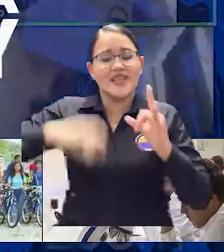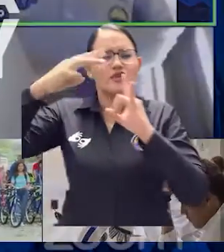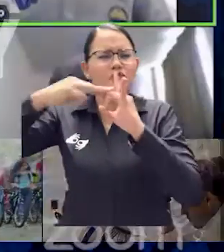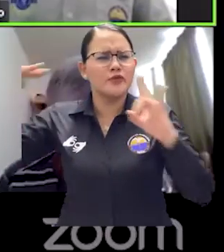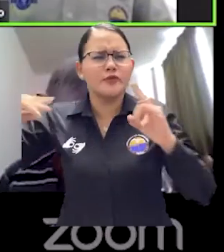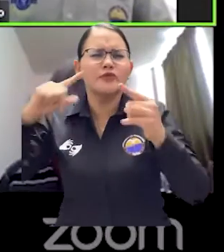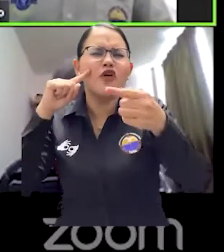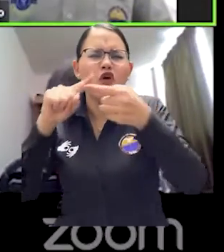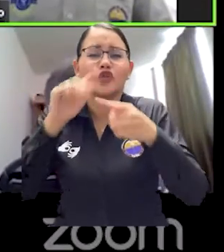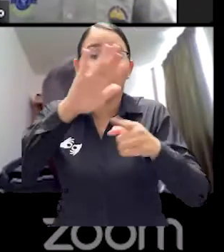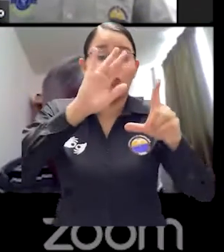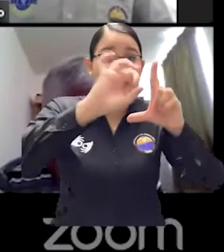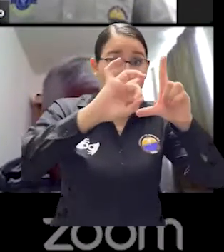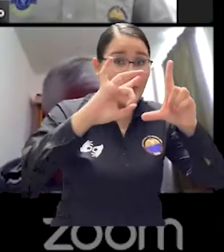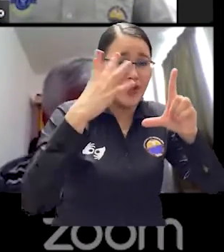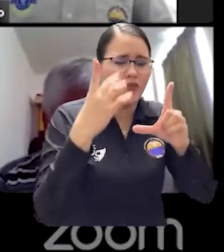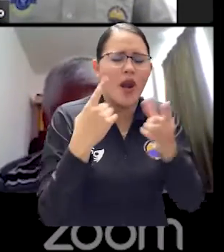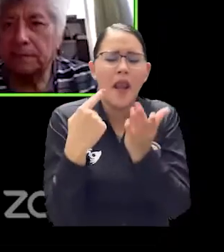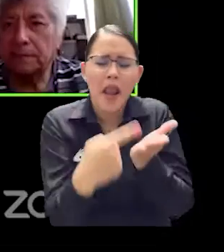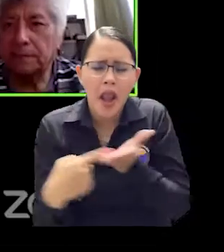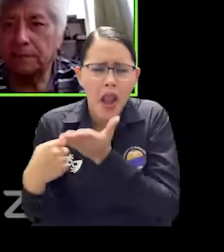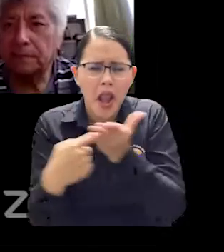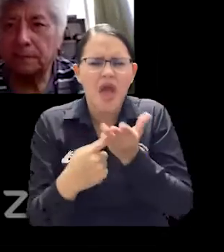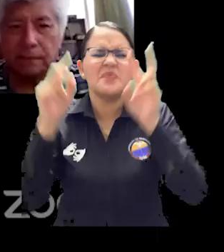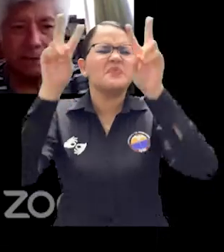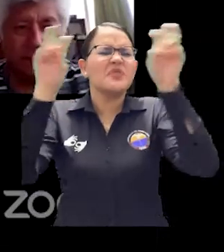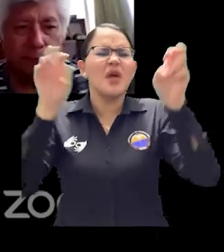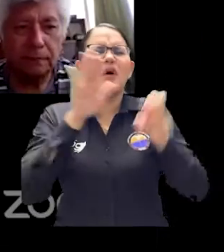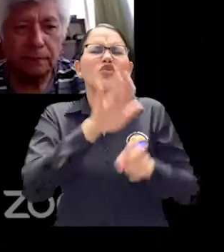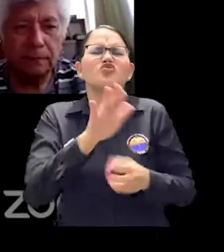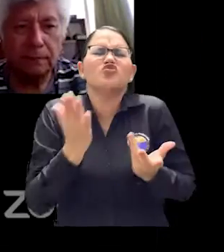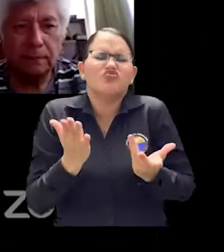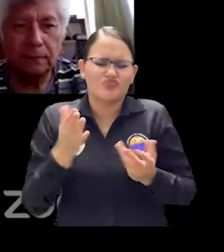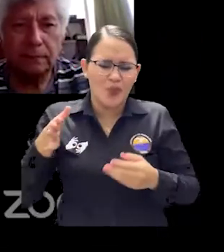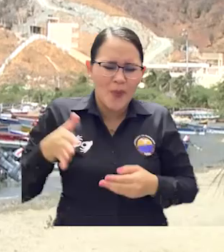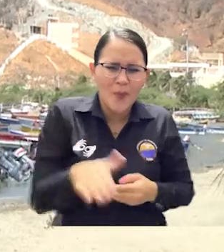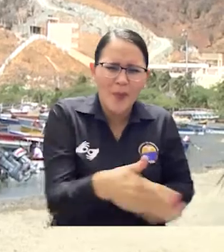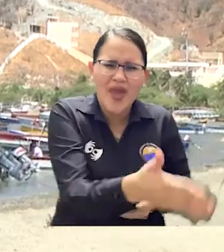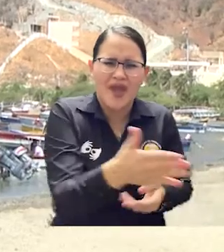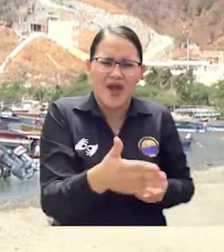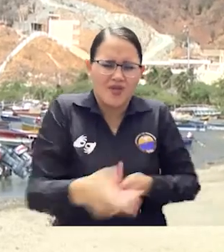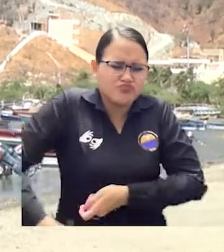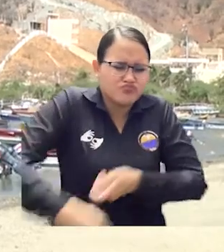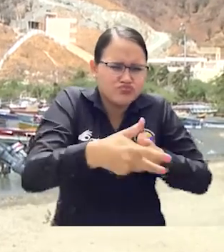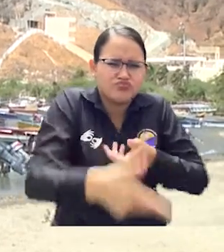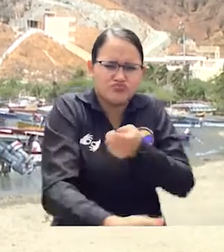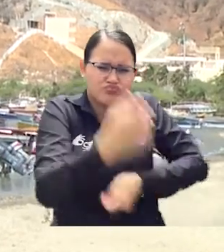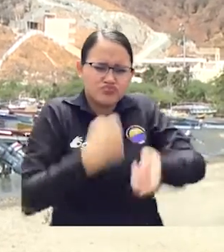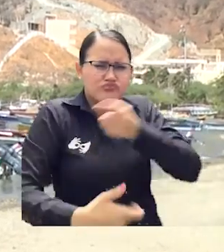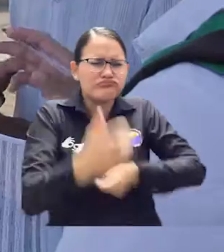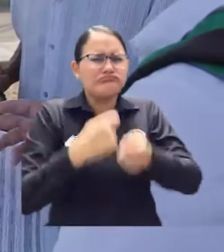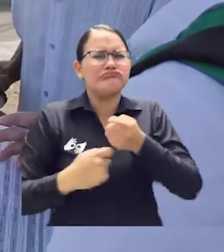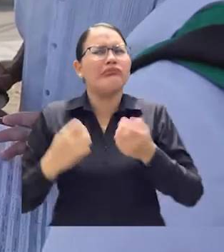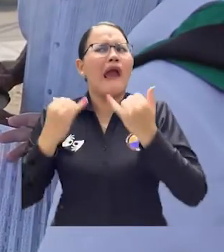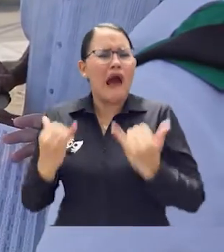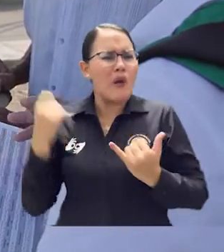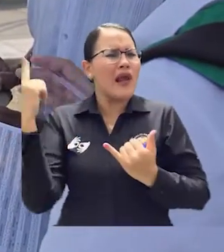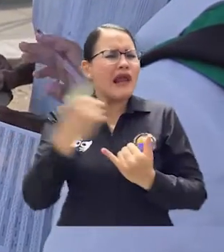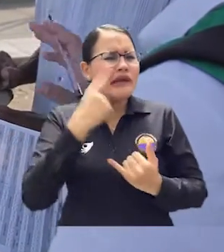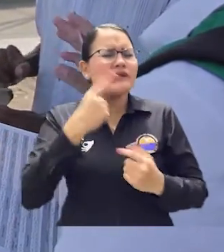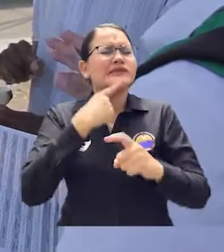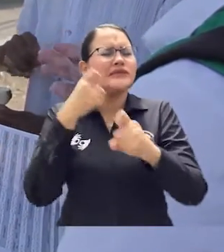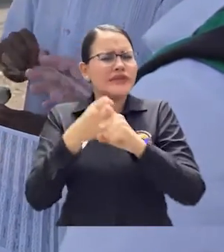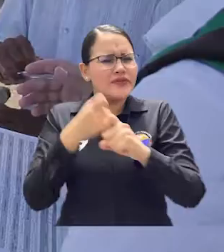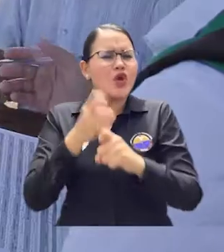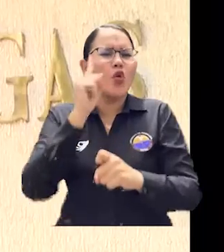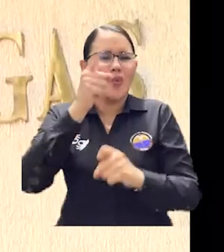Con el desarrollo del conversatorio virtual el sector pesquero artesanal en el contexto de la crisis sanitaria, situación actual y posibles medidas